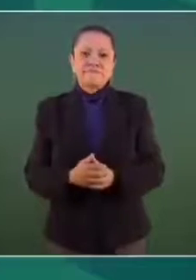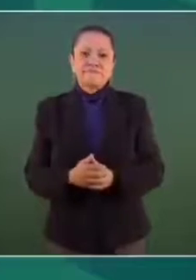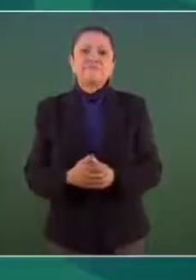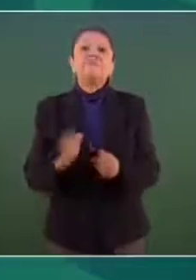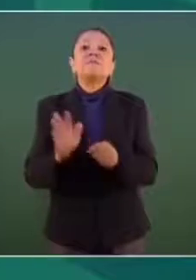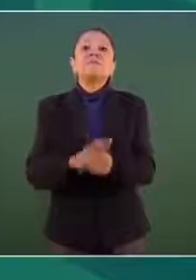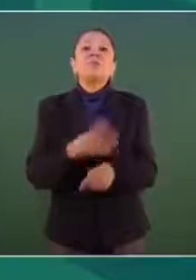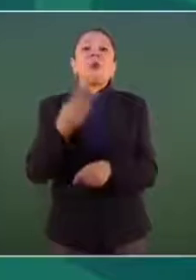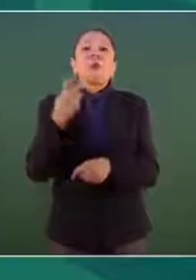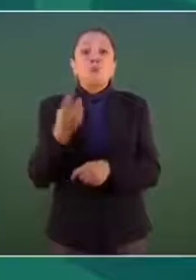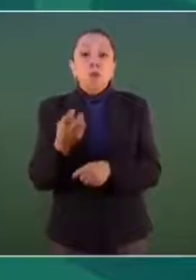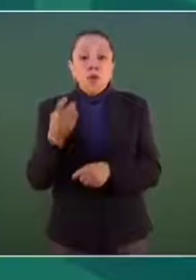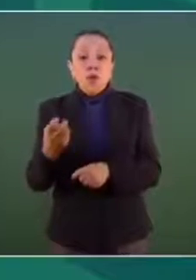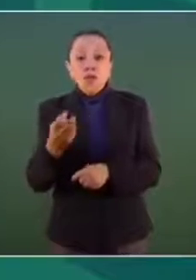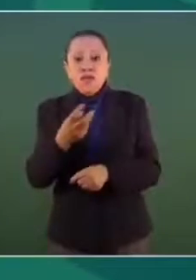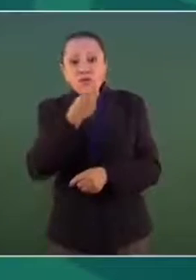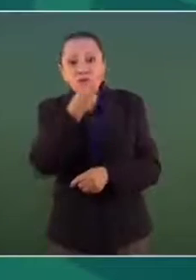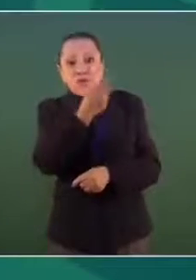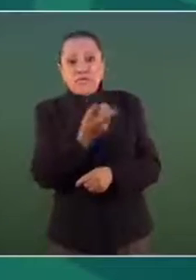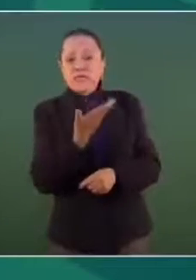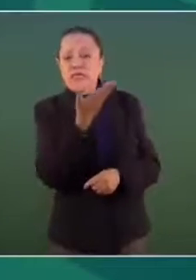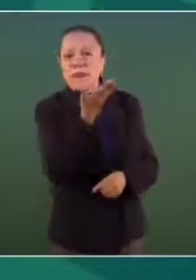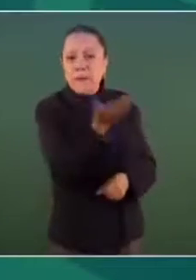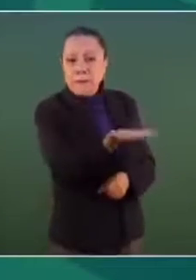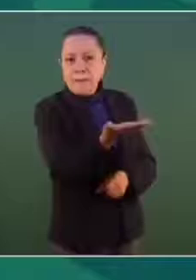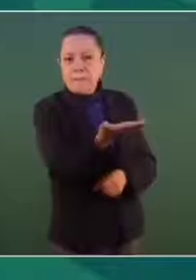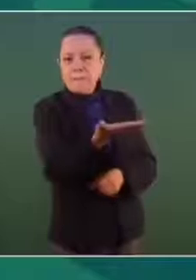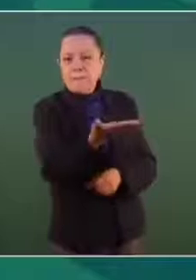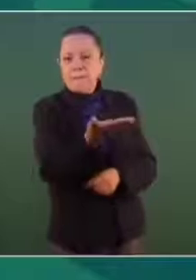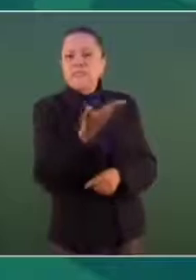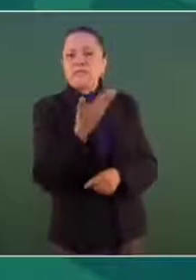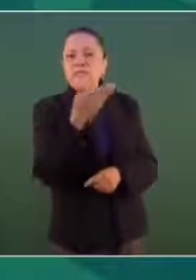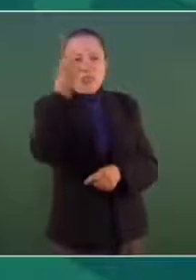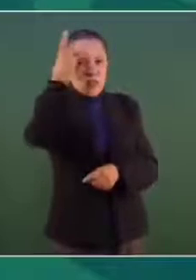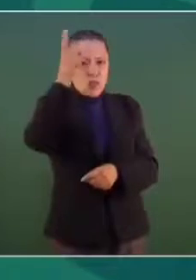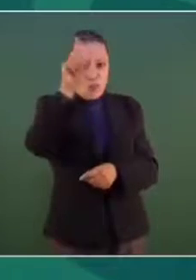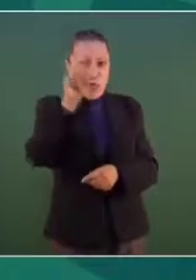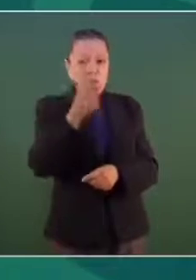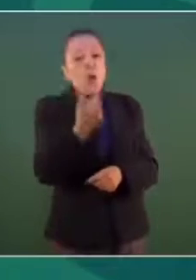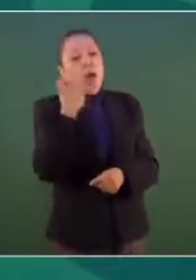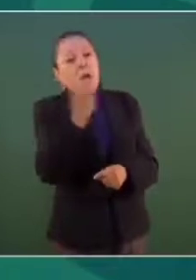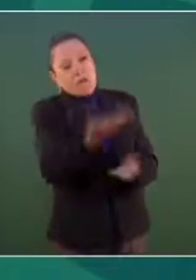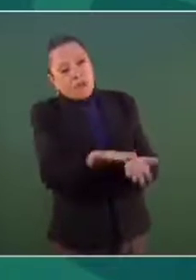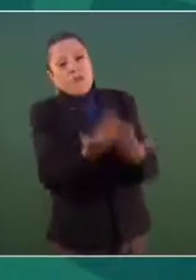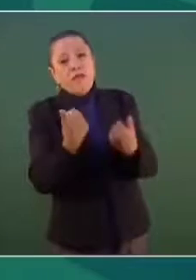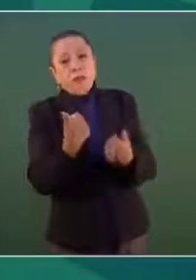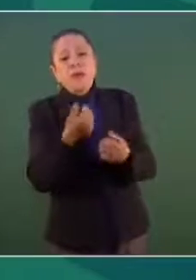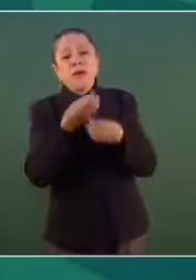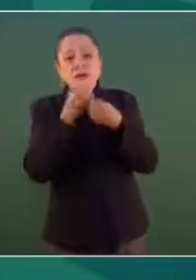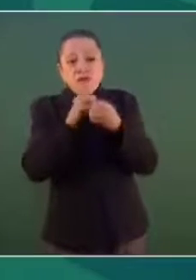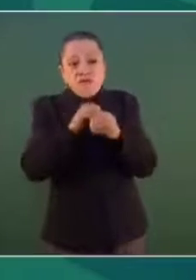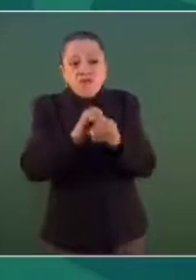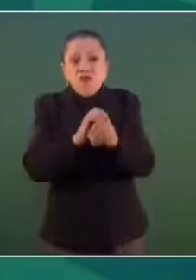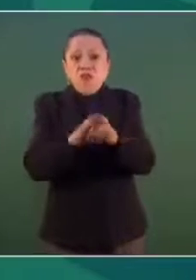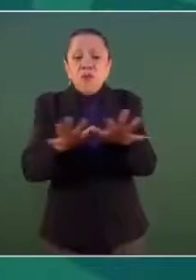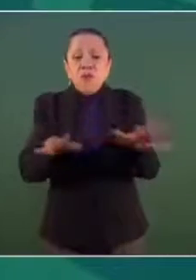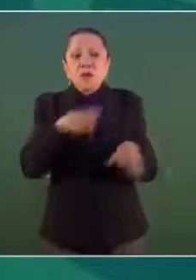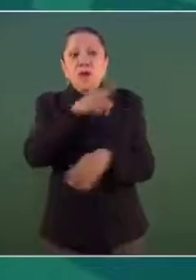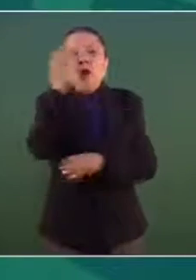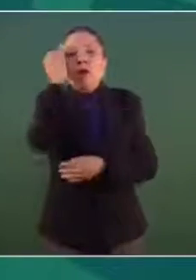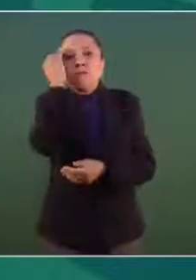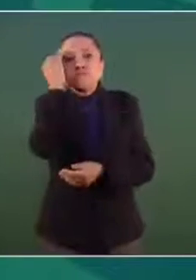pidiendo a los dueños que entreguen información y han demorado en entregar